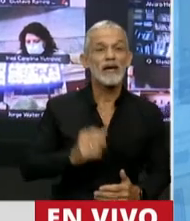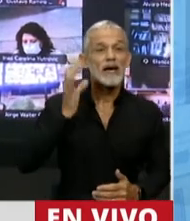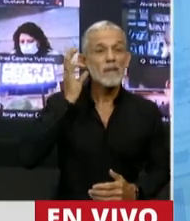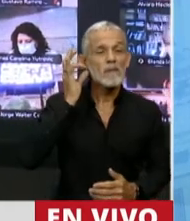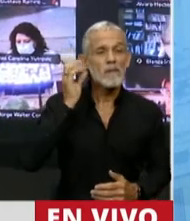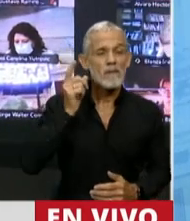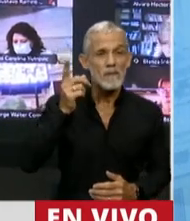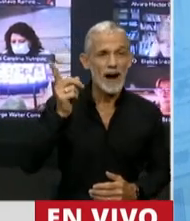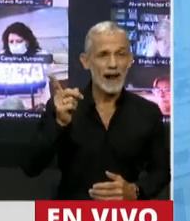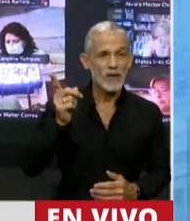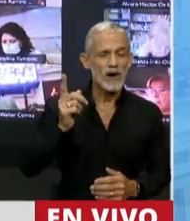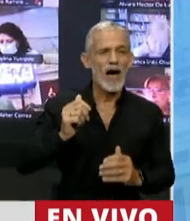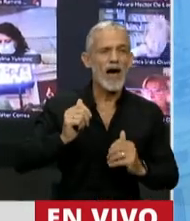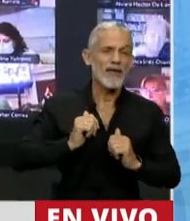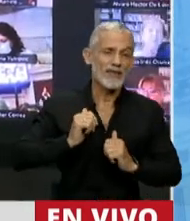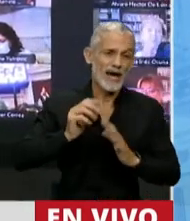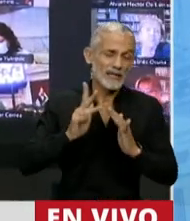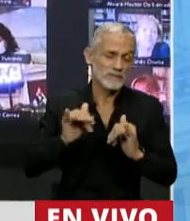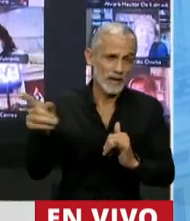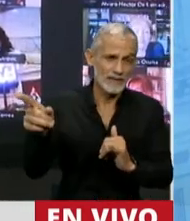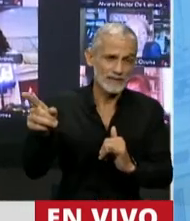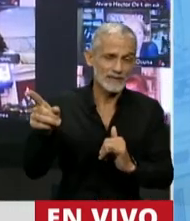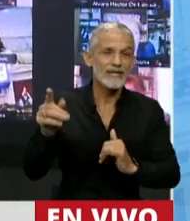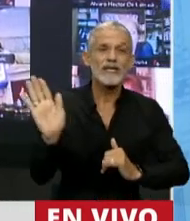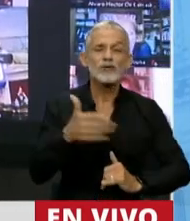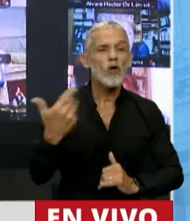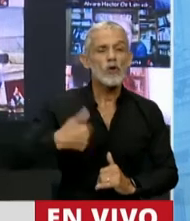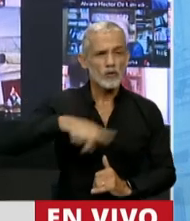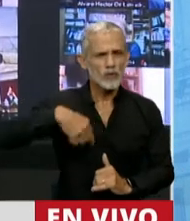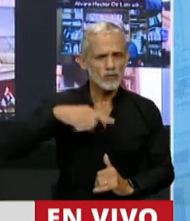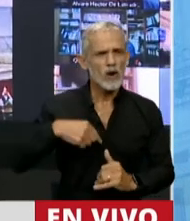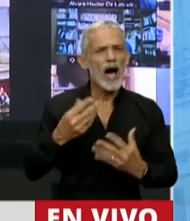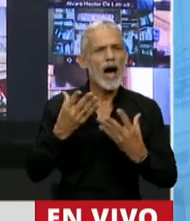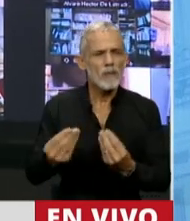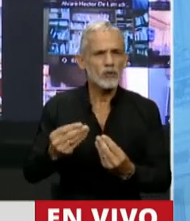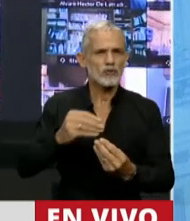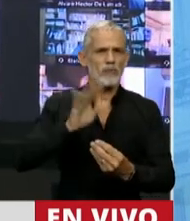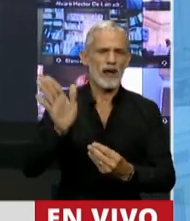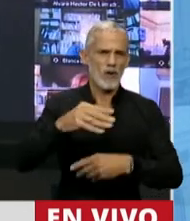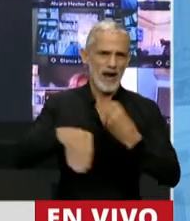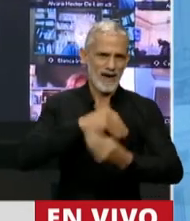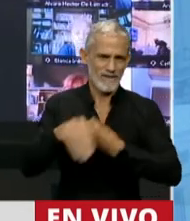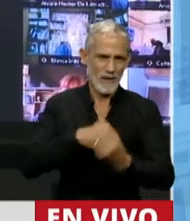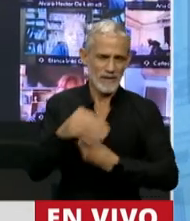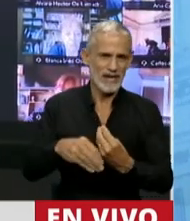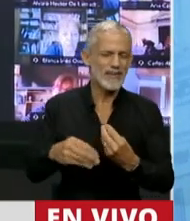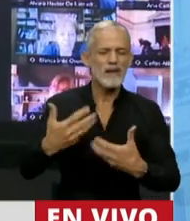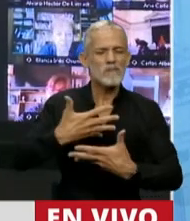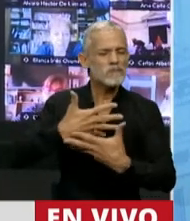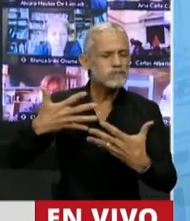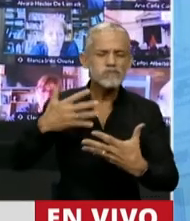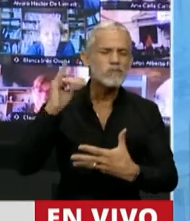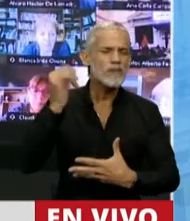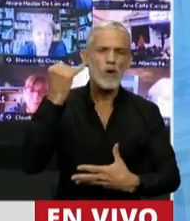Maradona, descanse en paz y toda nuestra solidaridad para toda la familia del más grande